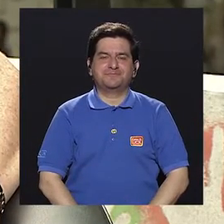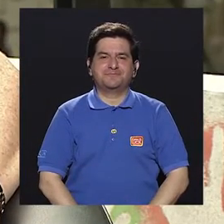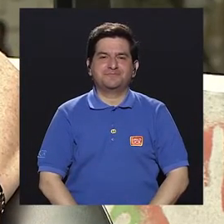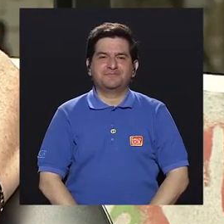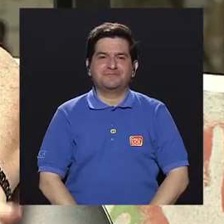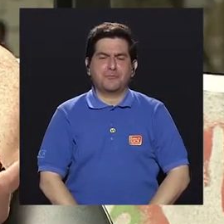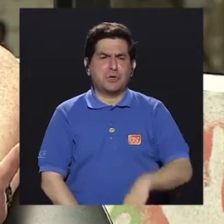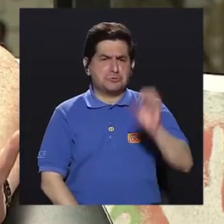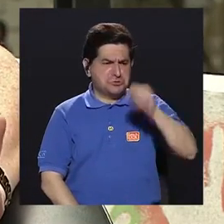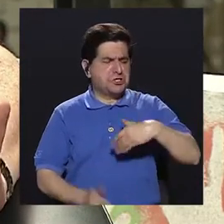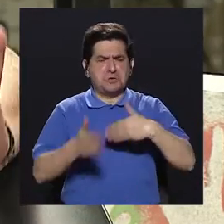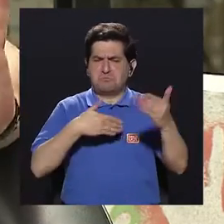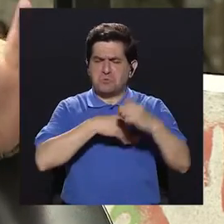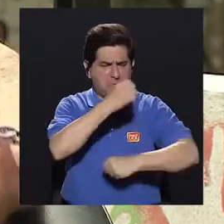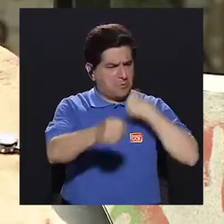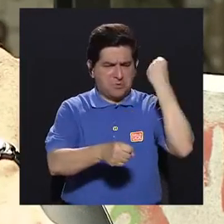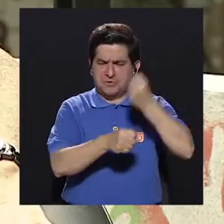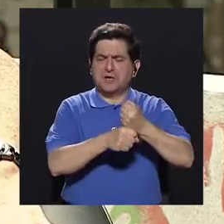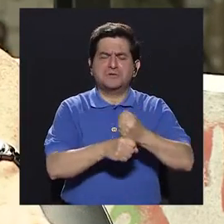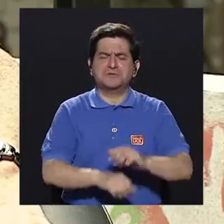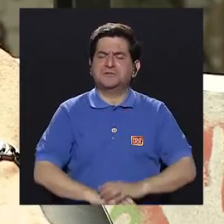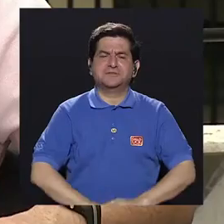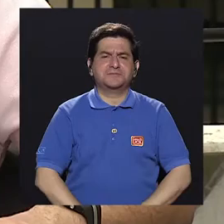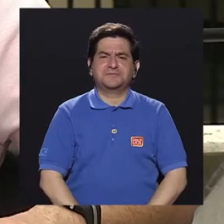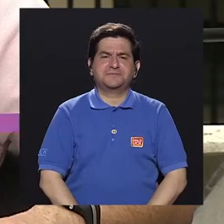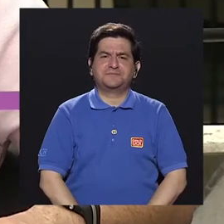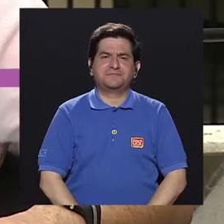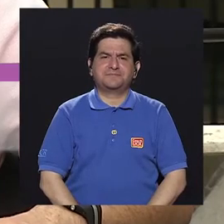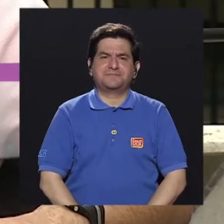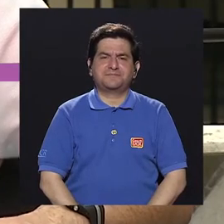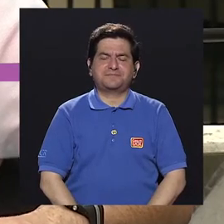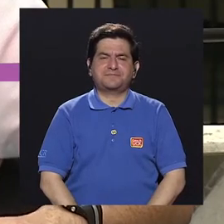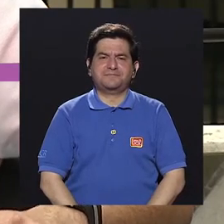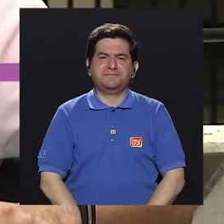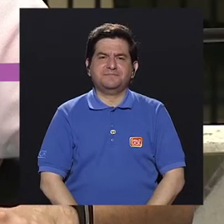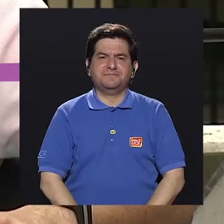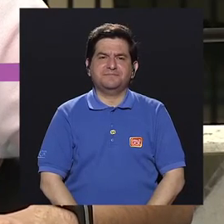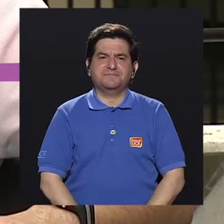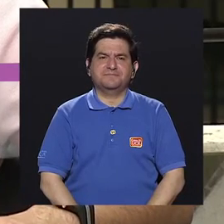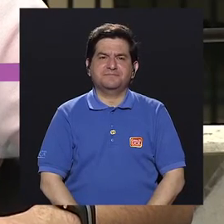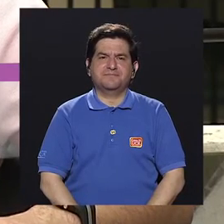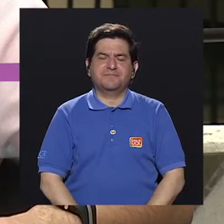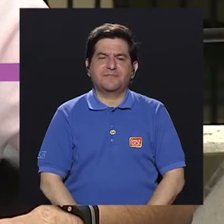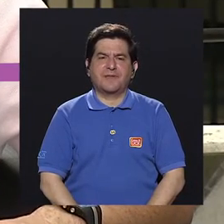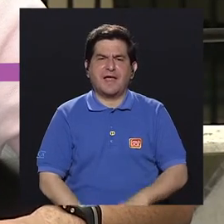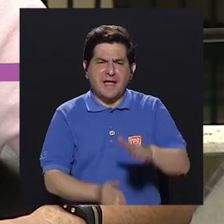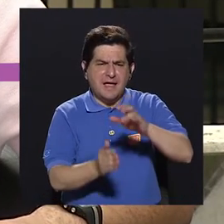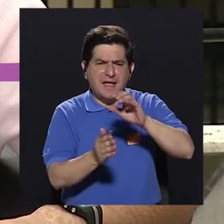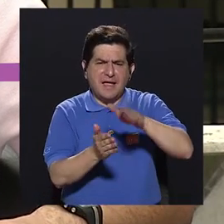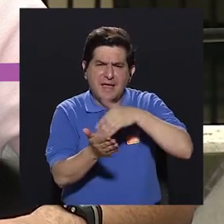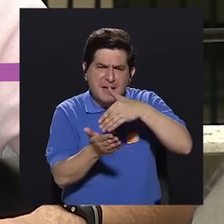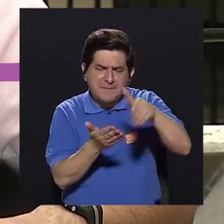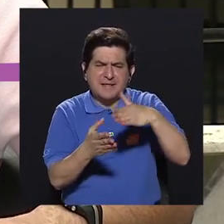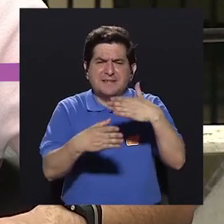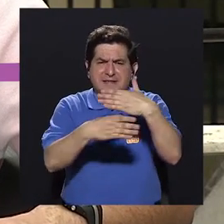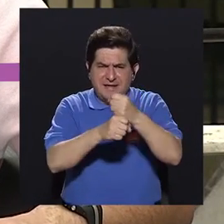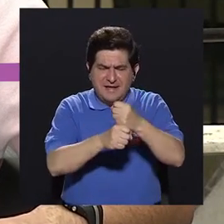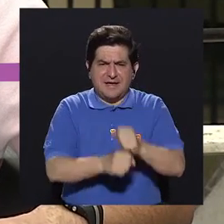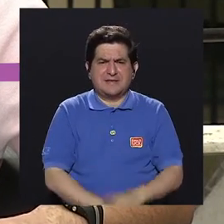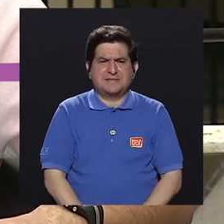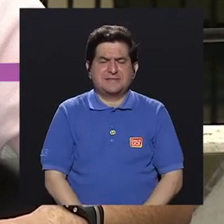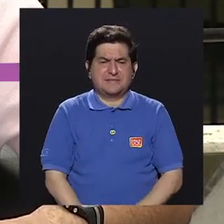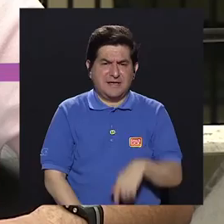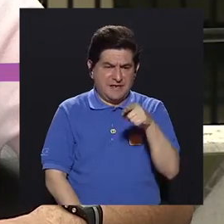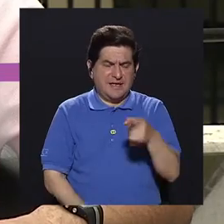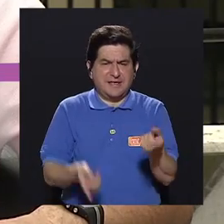sí, a cualquier edad, en realidad. Marcela, lo que es las mantequillas que se hacen con las